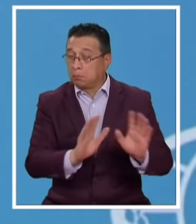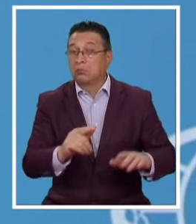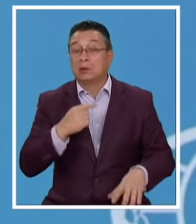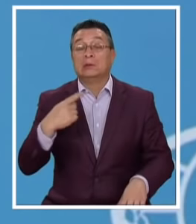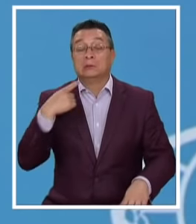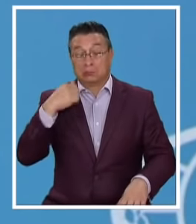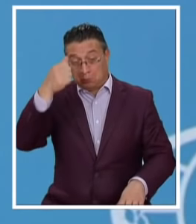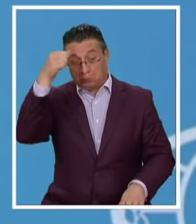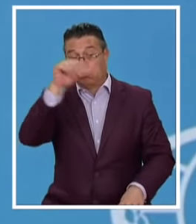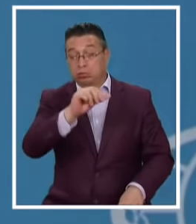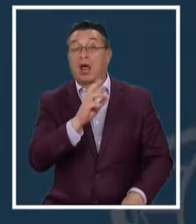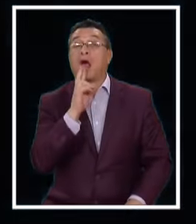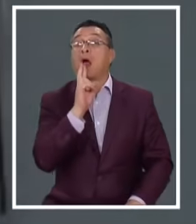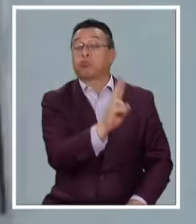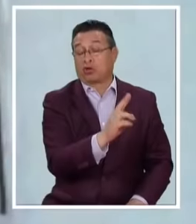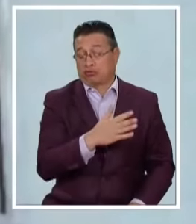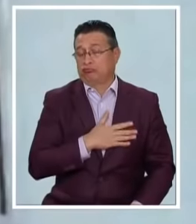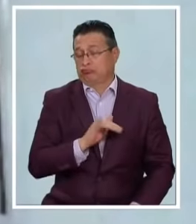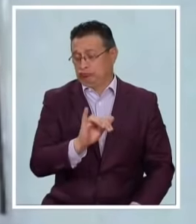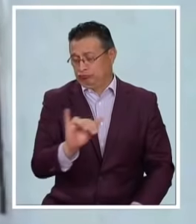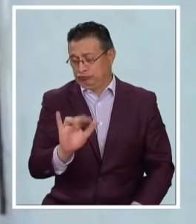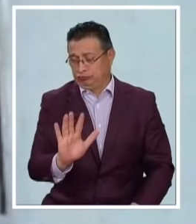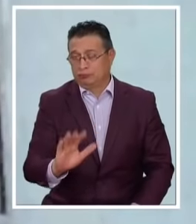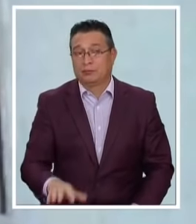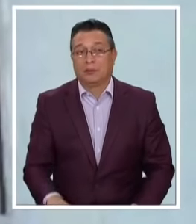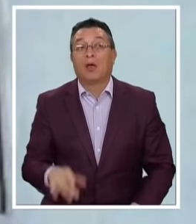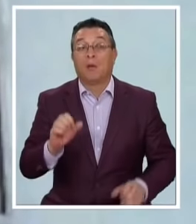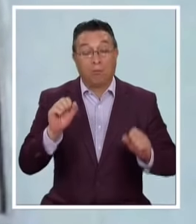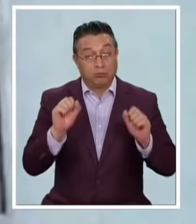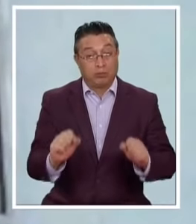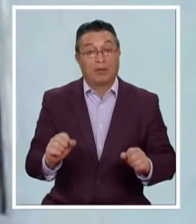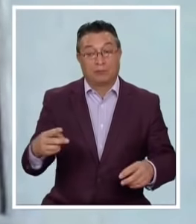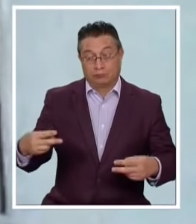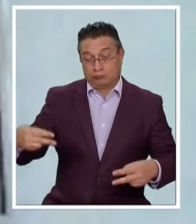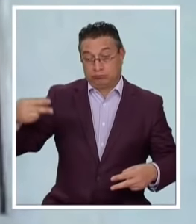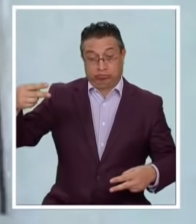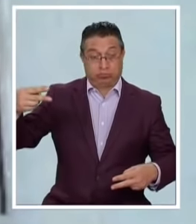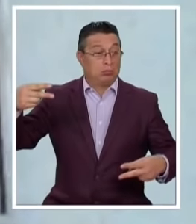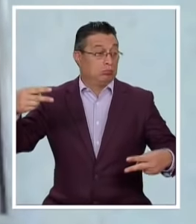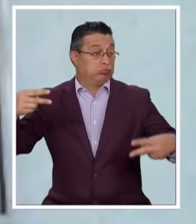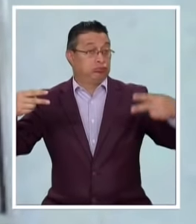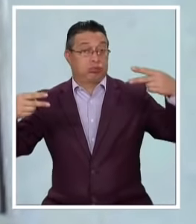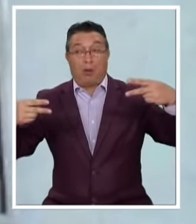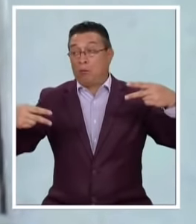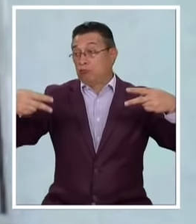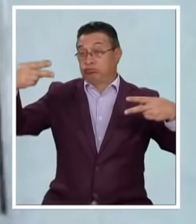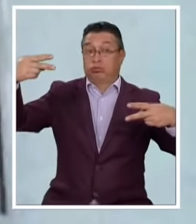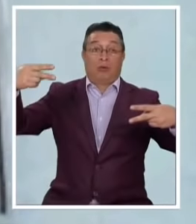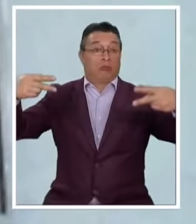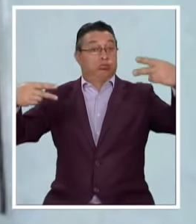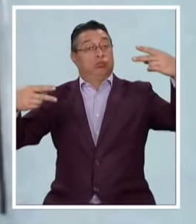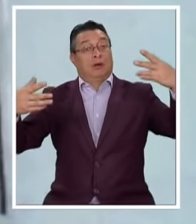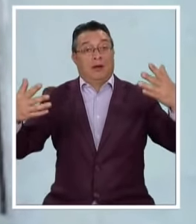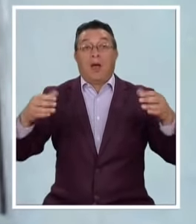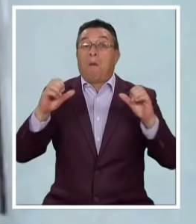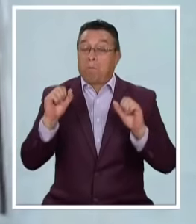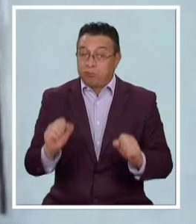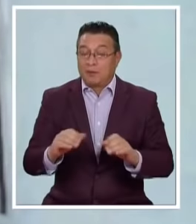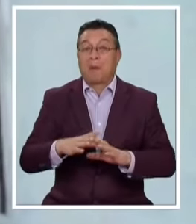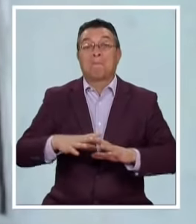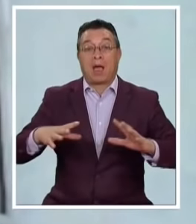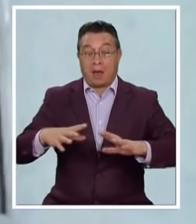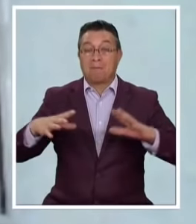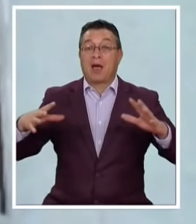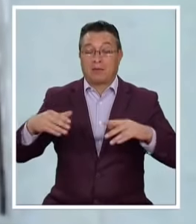inevitable Es muy esperable Que en lo que resta Del gobierno De Joe Biden Haya nuevos